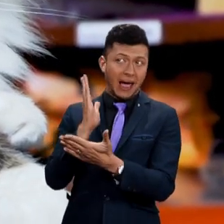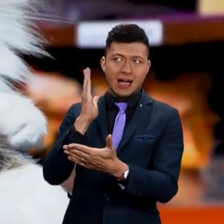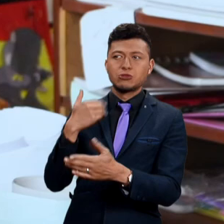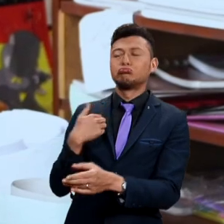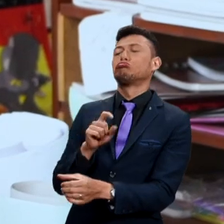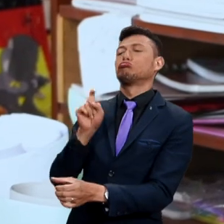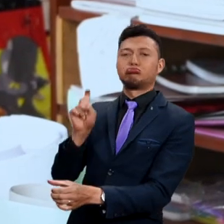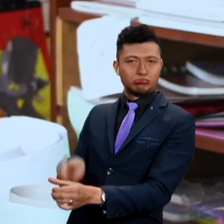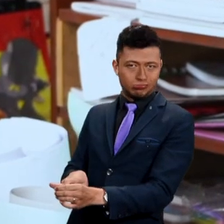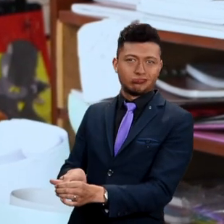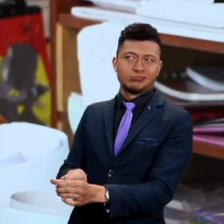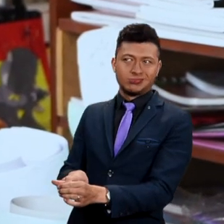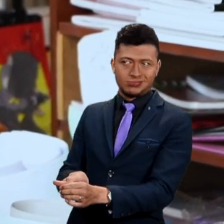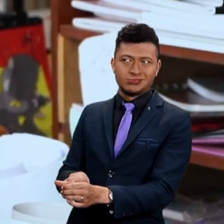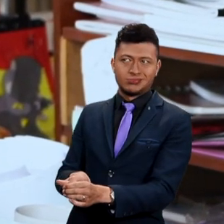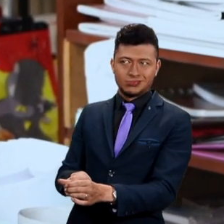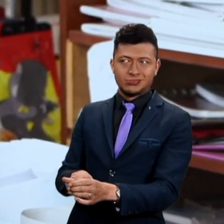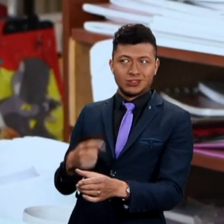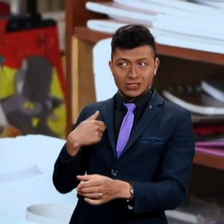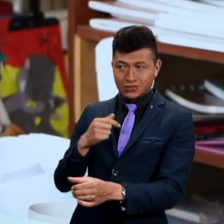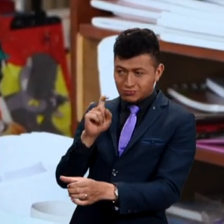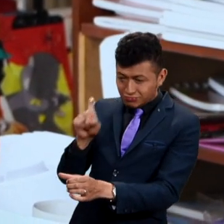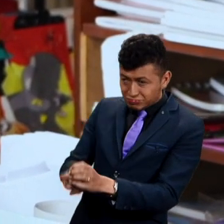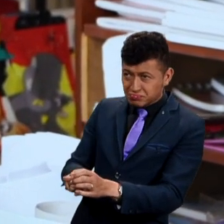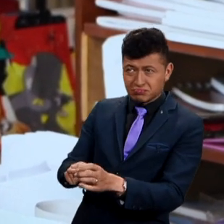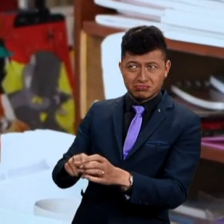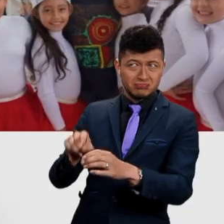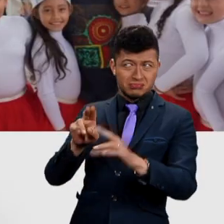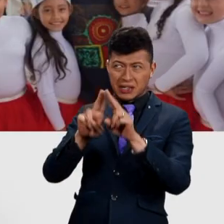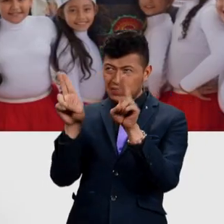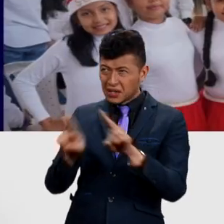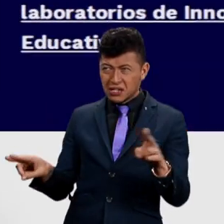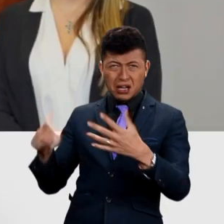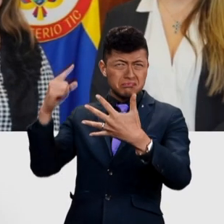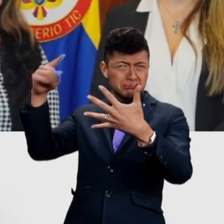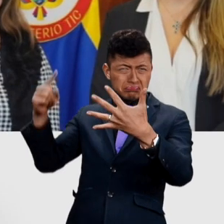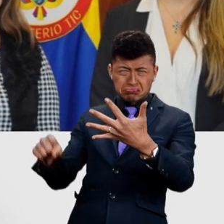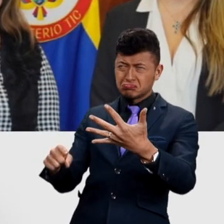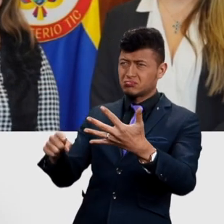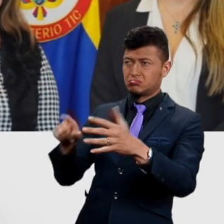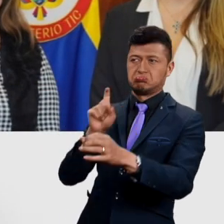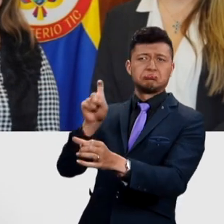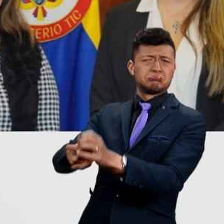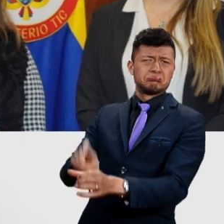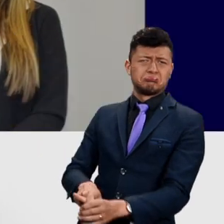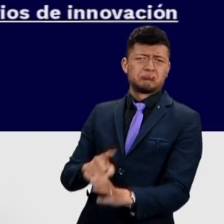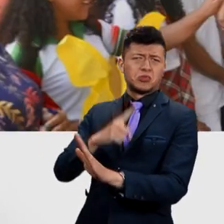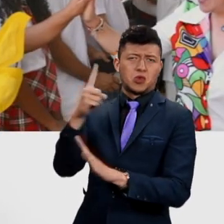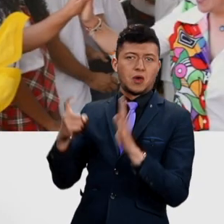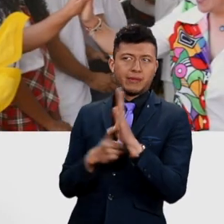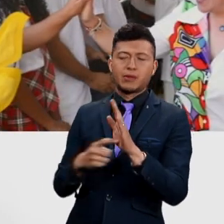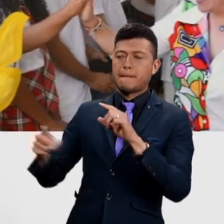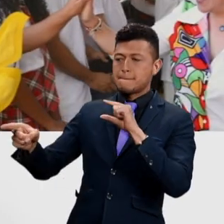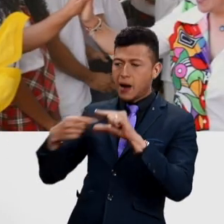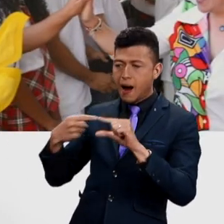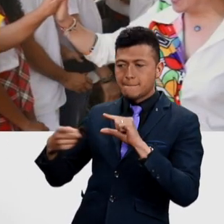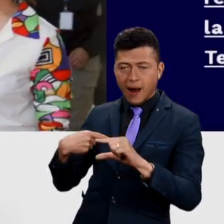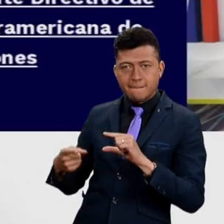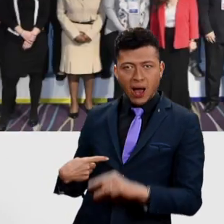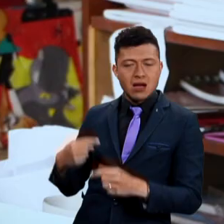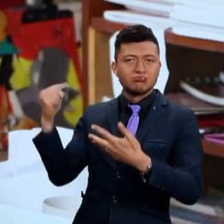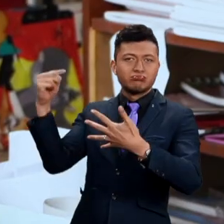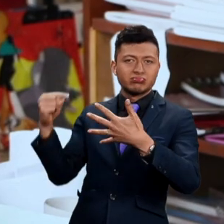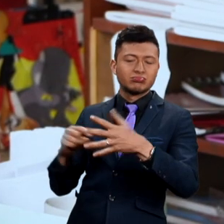Creo que me inscribía a todo lo que aparecía en internet. Y de ahí pues me siguieron llegando